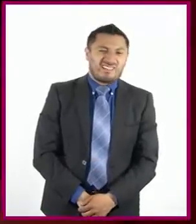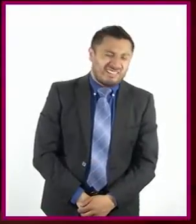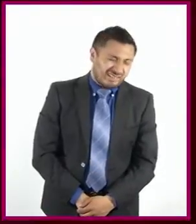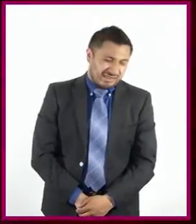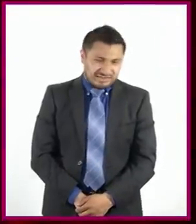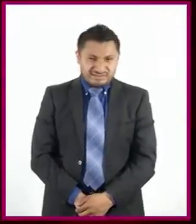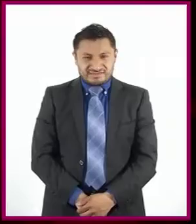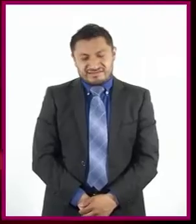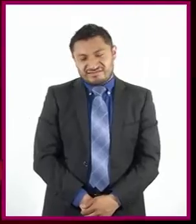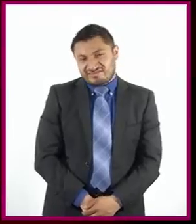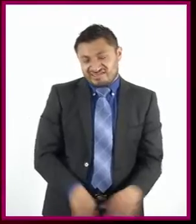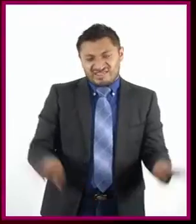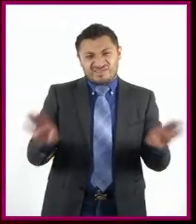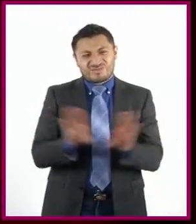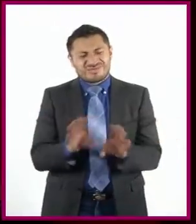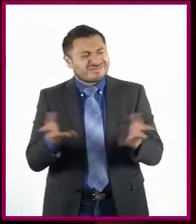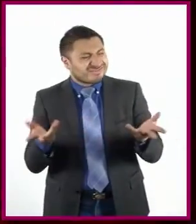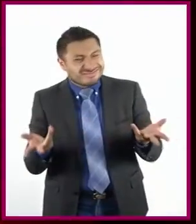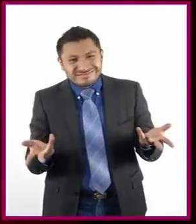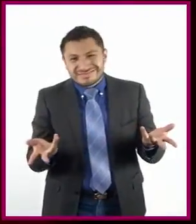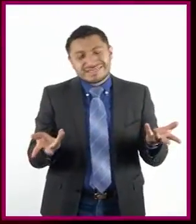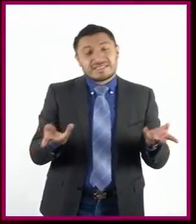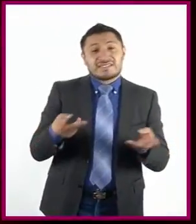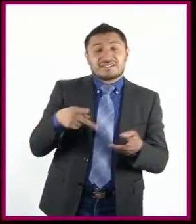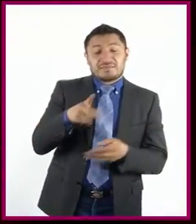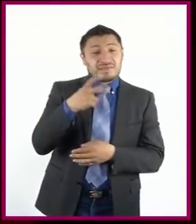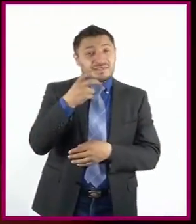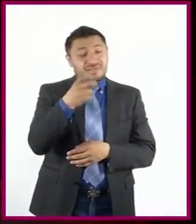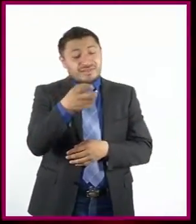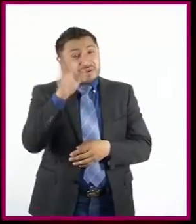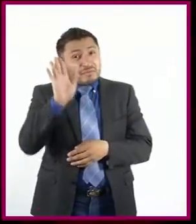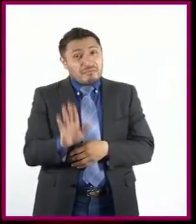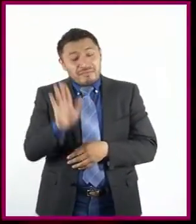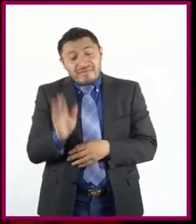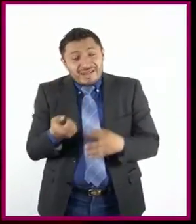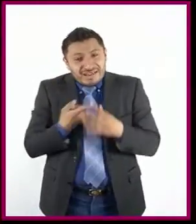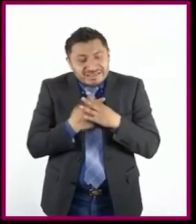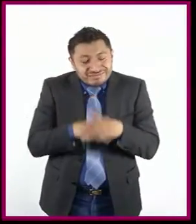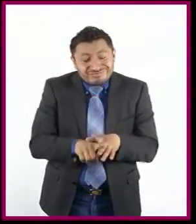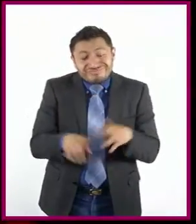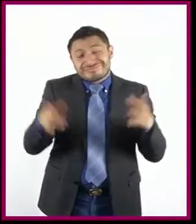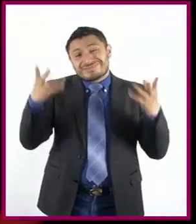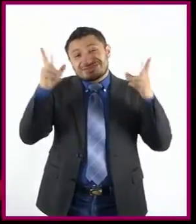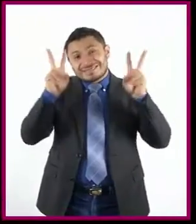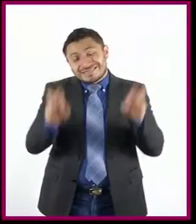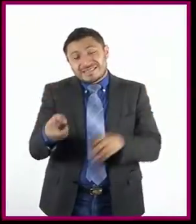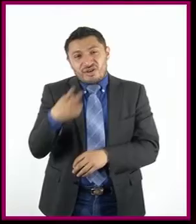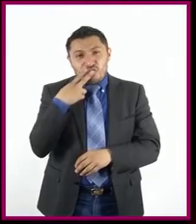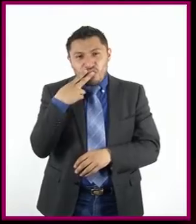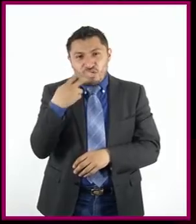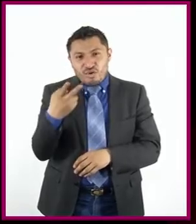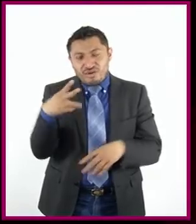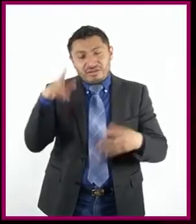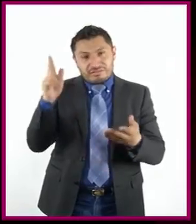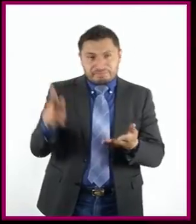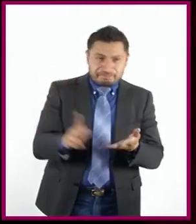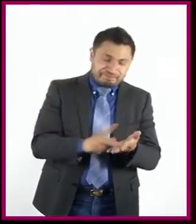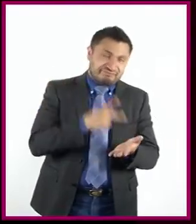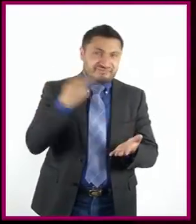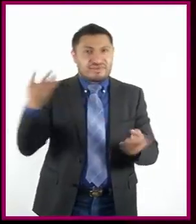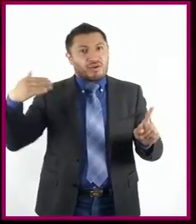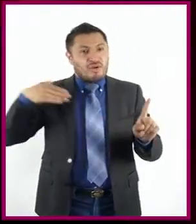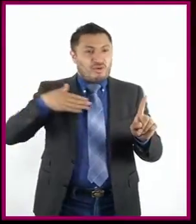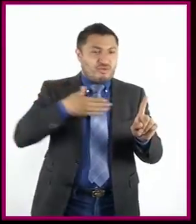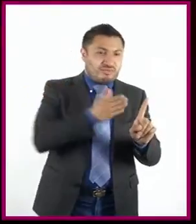Ay, pero ¿cómo? O sea, pero si justo cuando parecía que ya iba a empezar a hablar del tema del tabaco, otra vez se